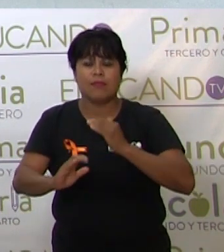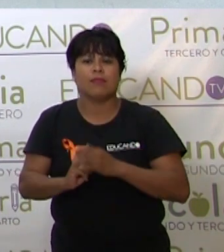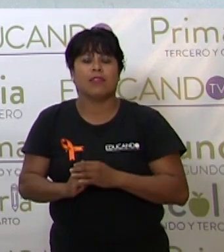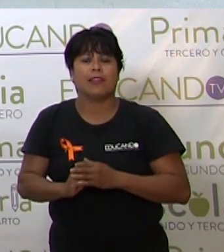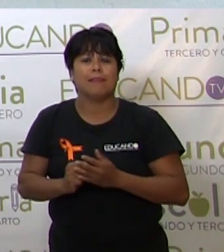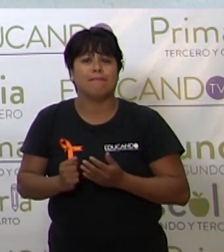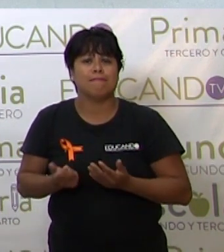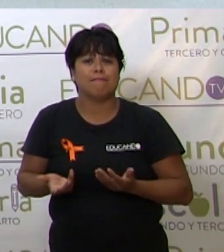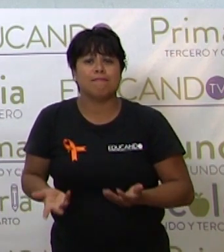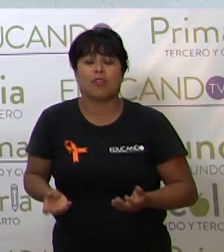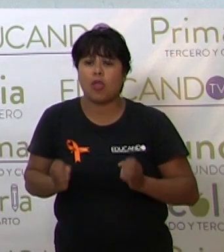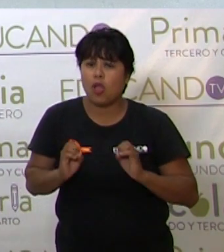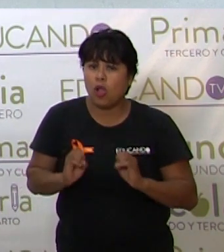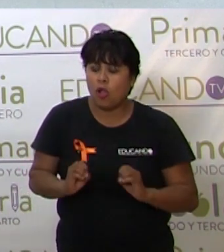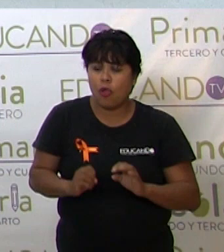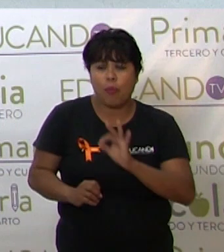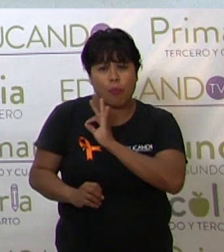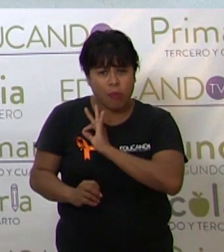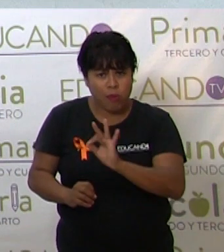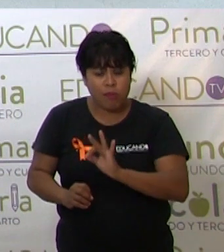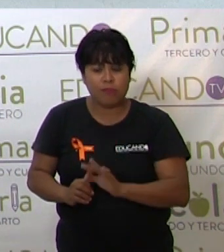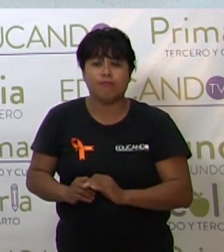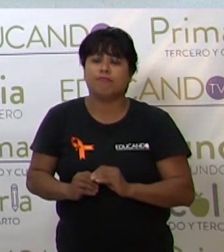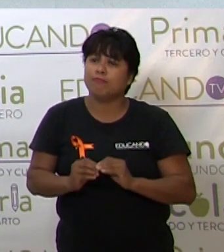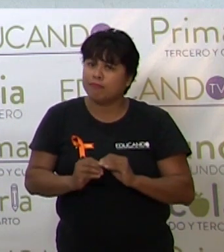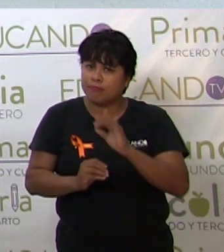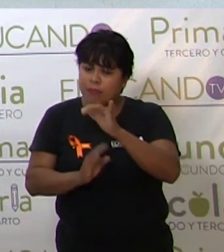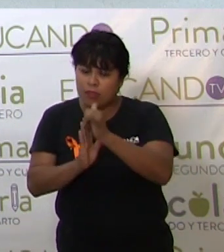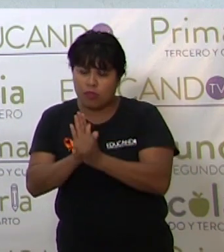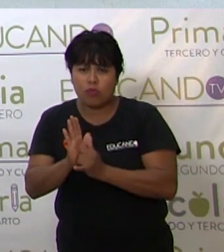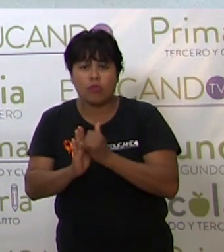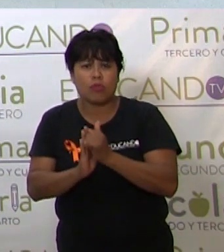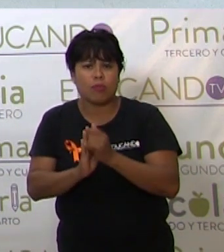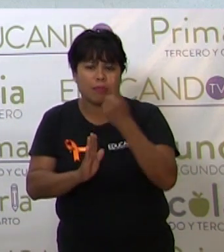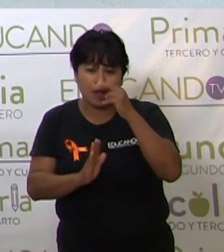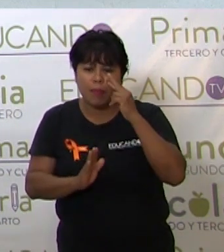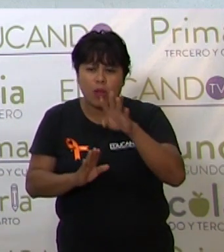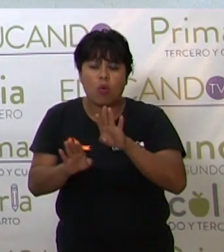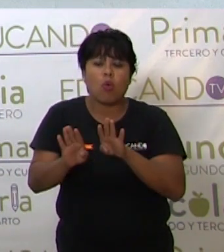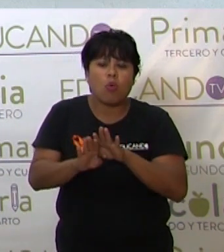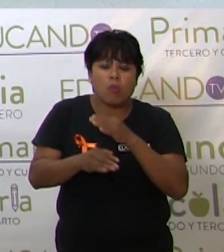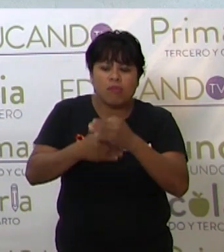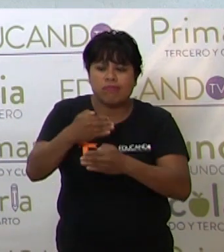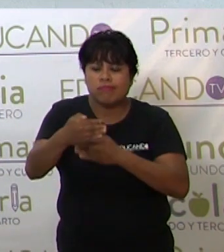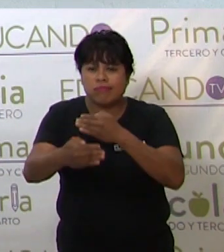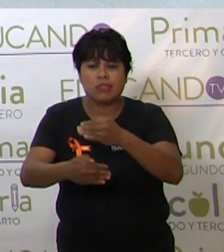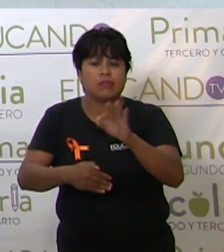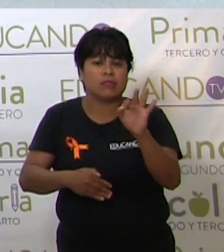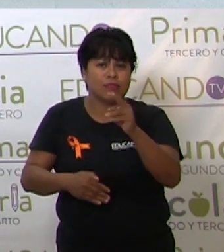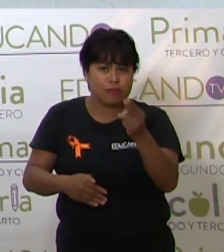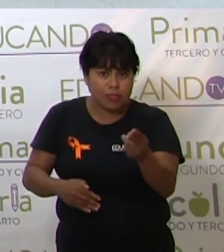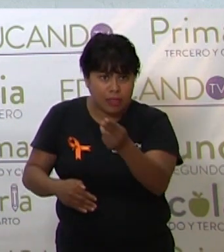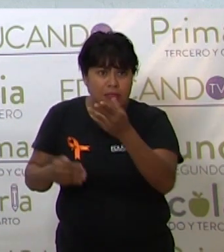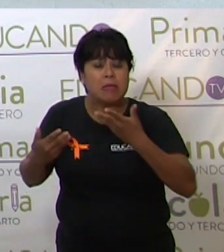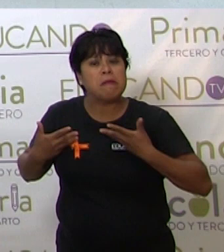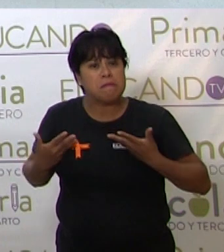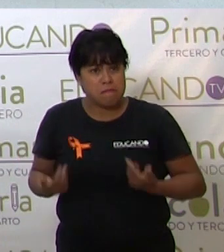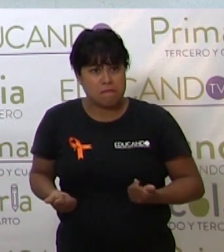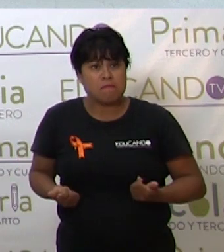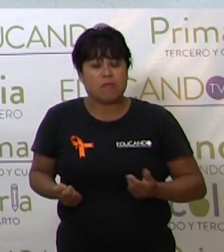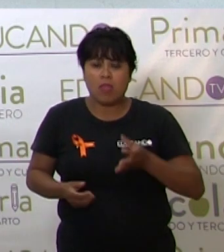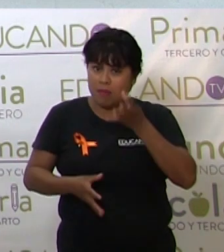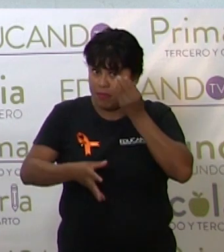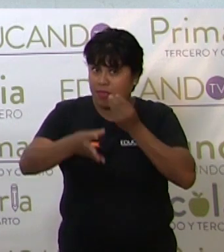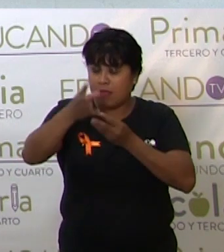o la pueda subir en un mensaje en YouTube para ver cuáles son sus avances y para ver si ustedes entendieron y